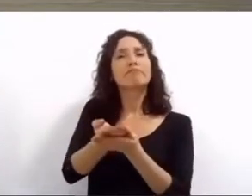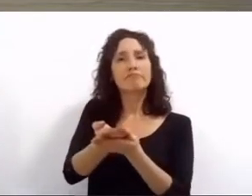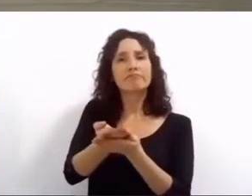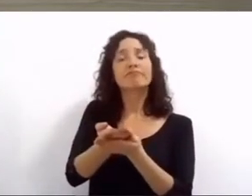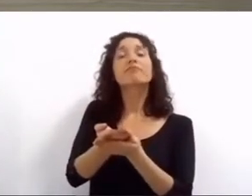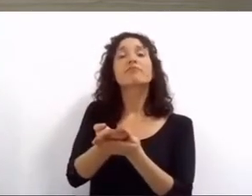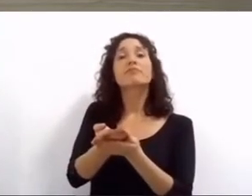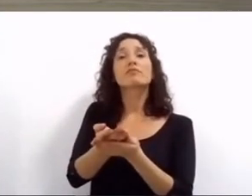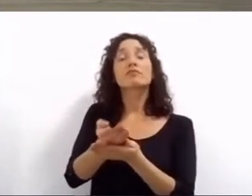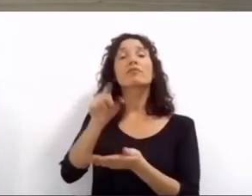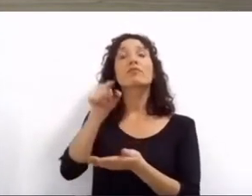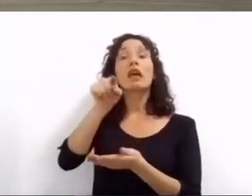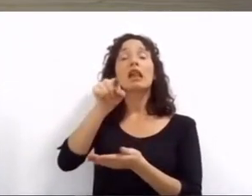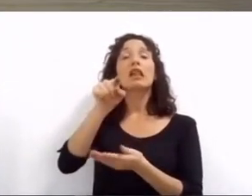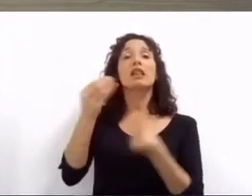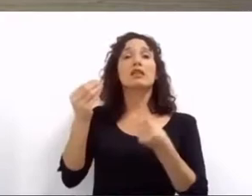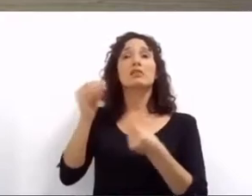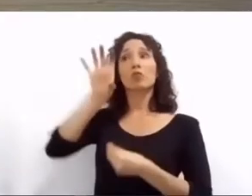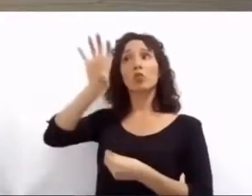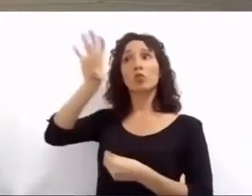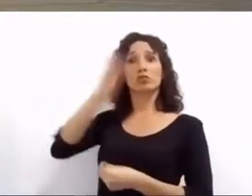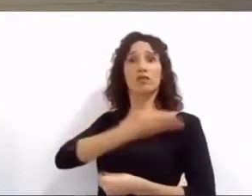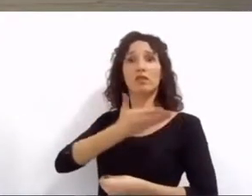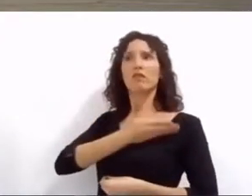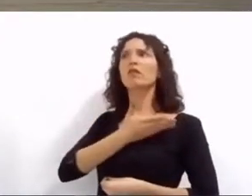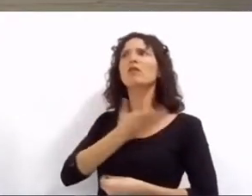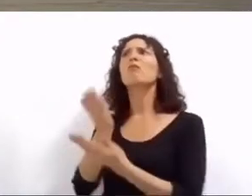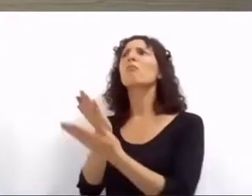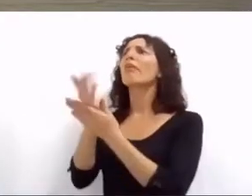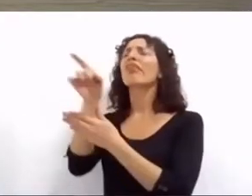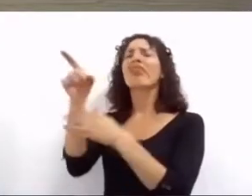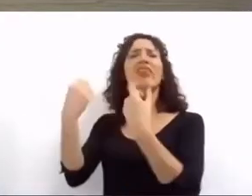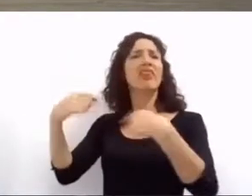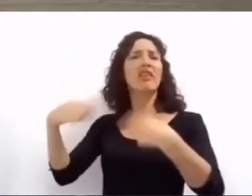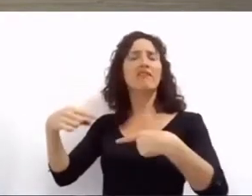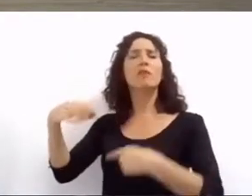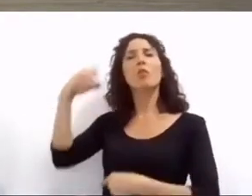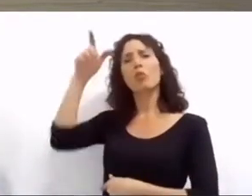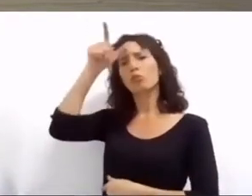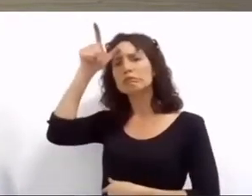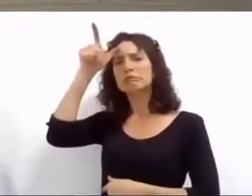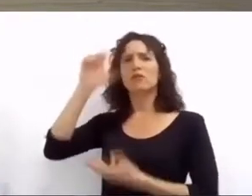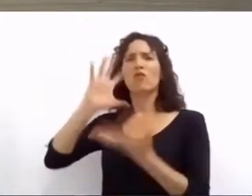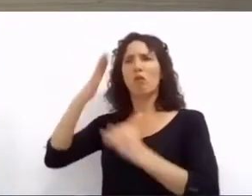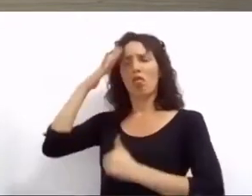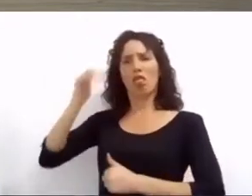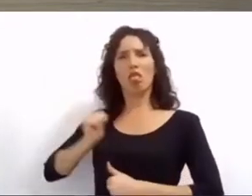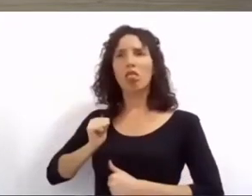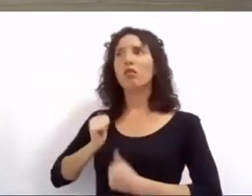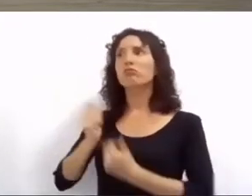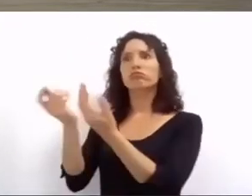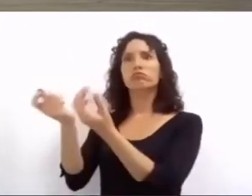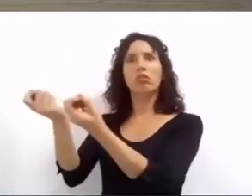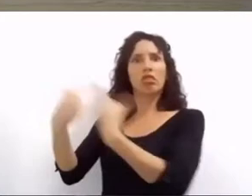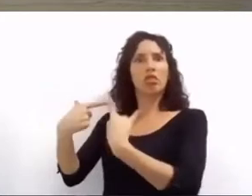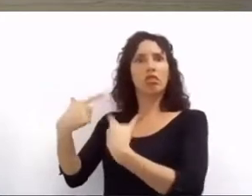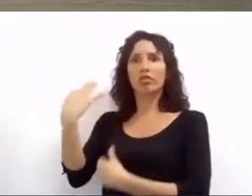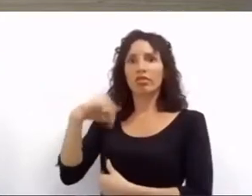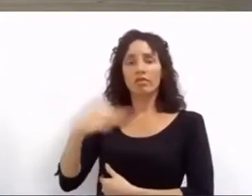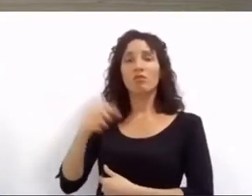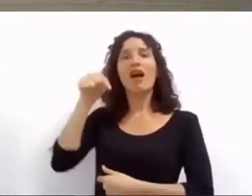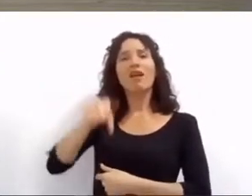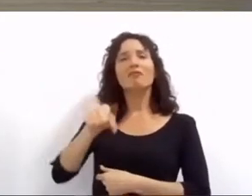federales en la ciudad. Acabo de decir que no tenemos armas, pero ponemos todo lo nuestro para intentar reducir y